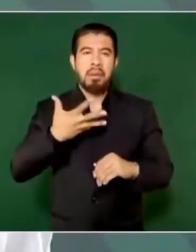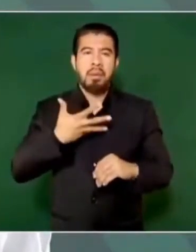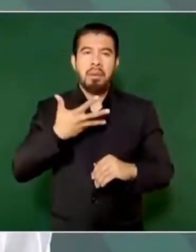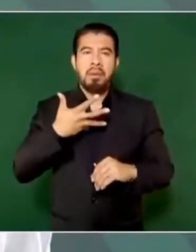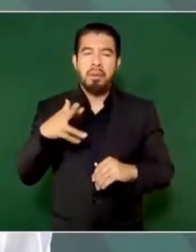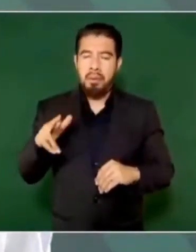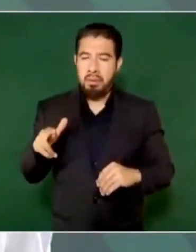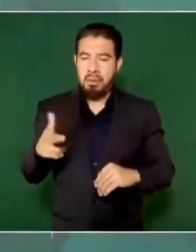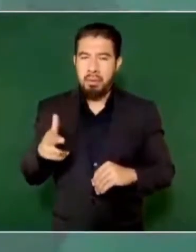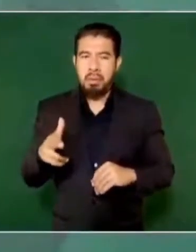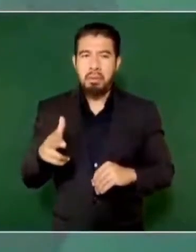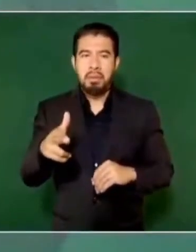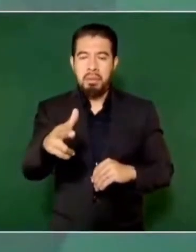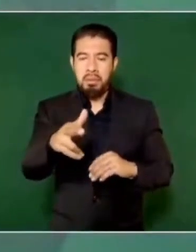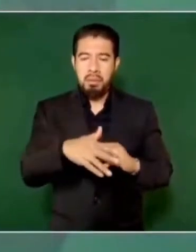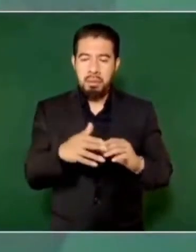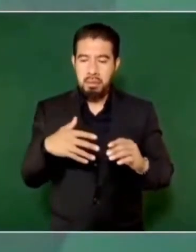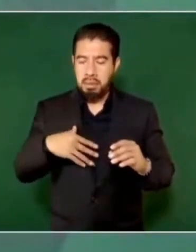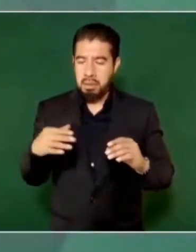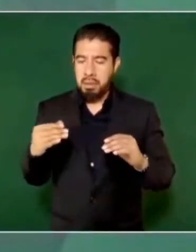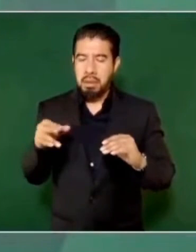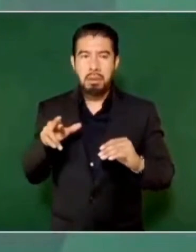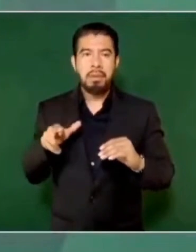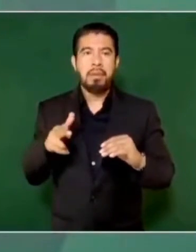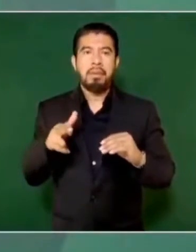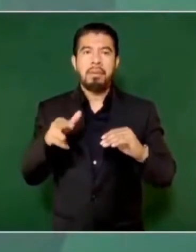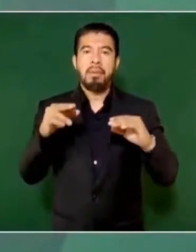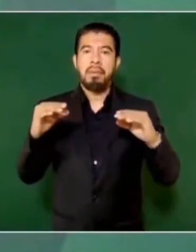Y la zona de los ríos,